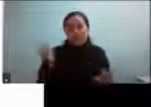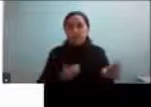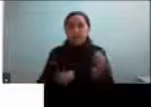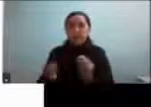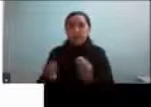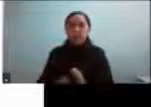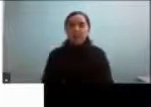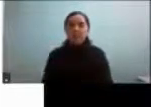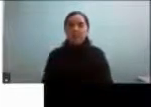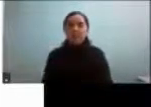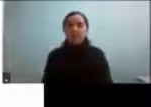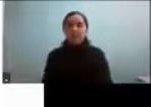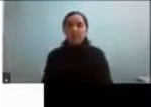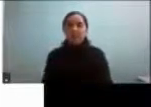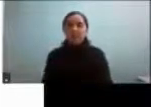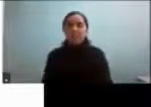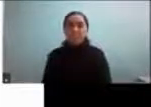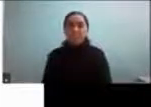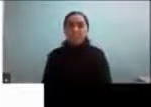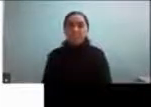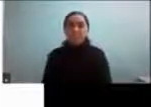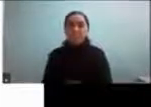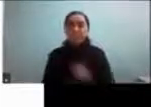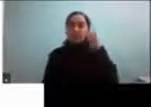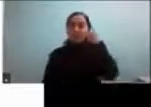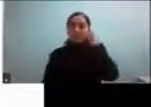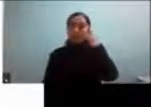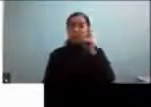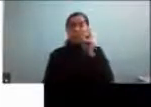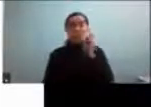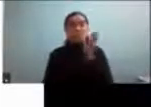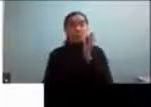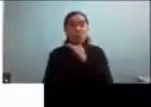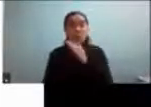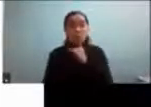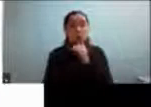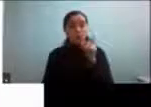básicamente no encontré diferencias que fue una cosa que a mí me sorprendió mucho